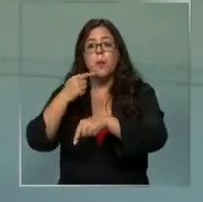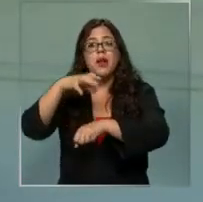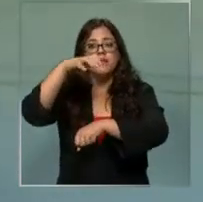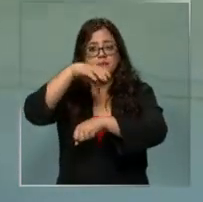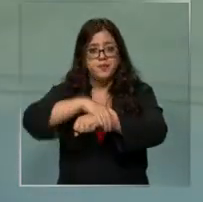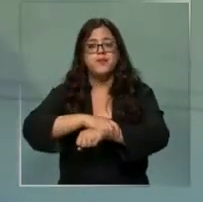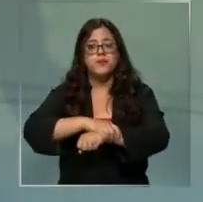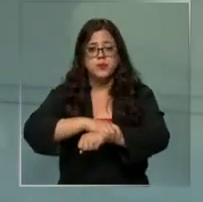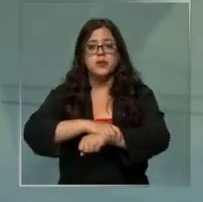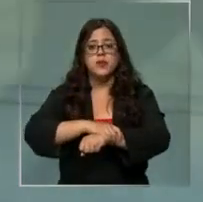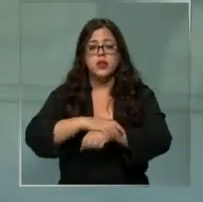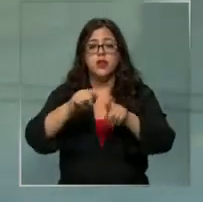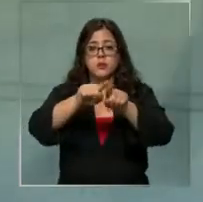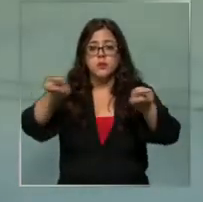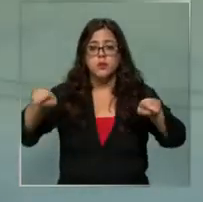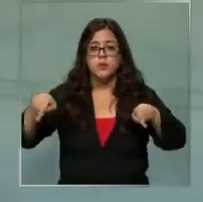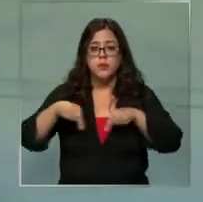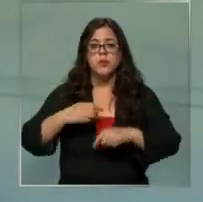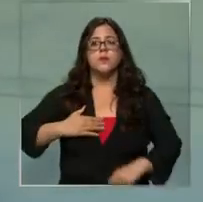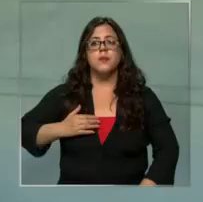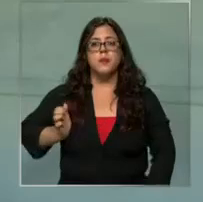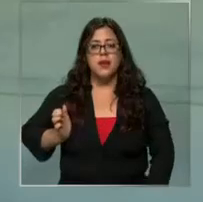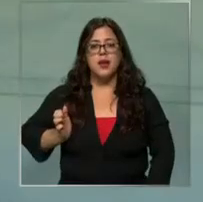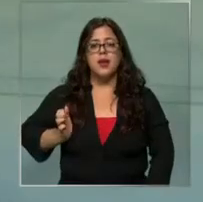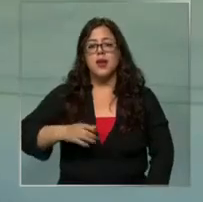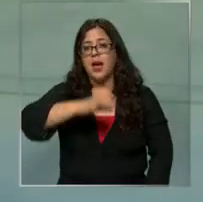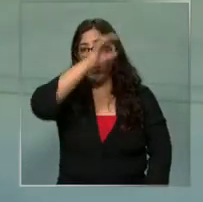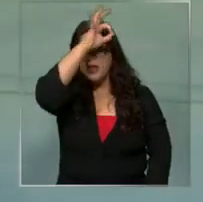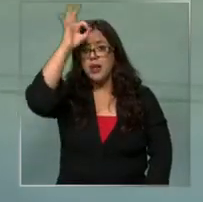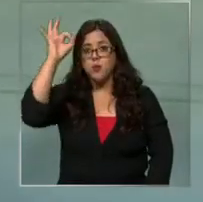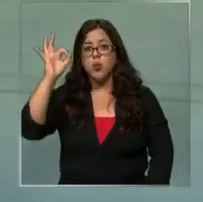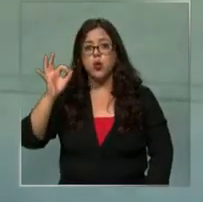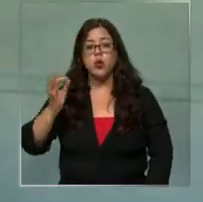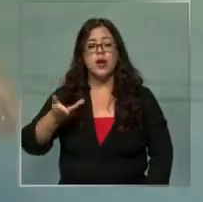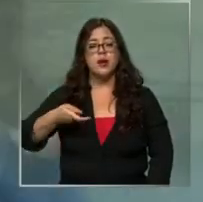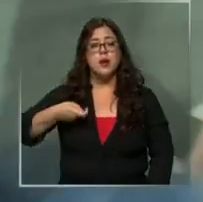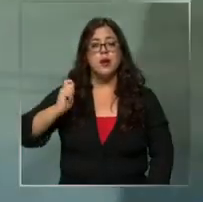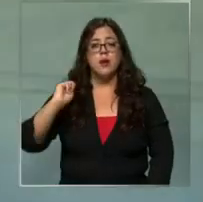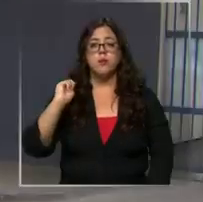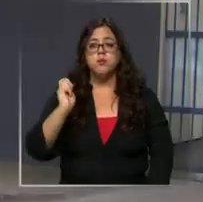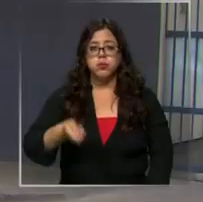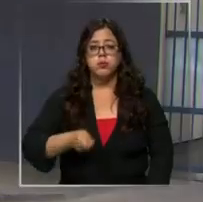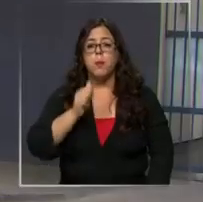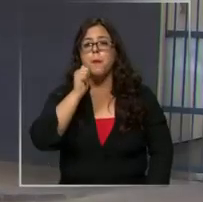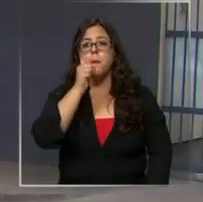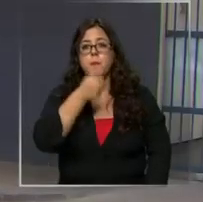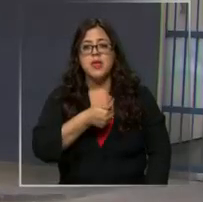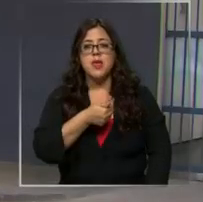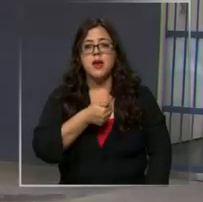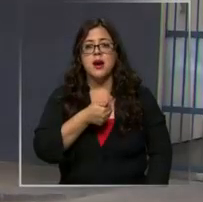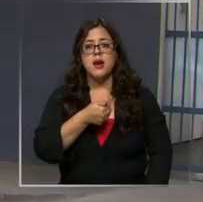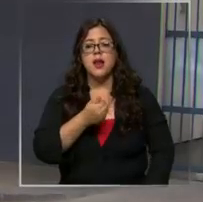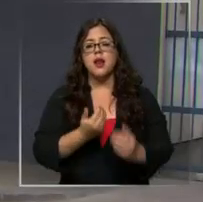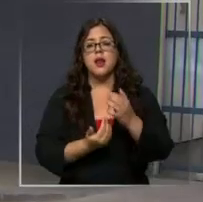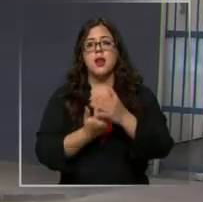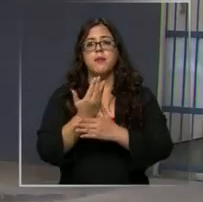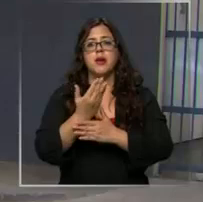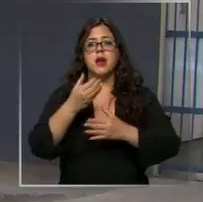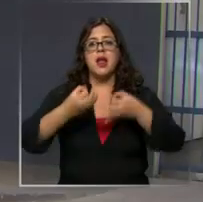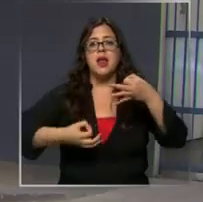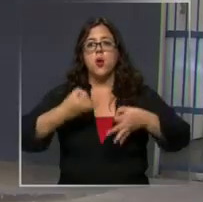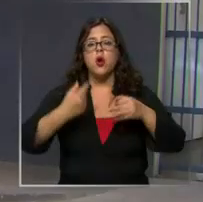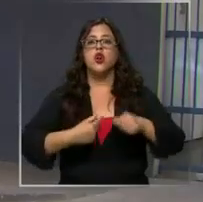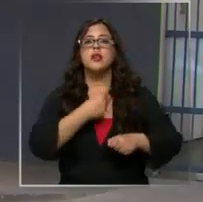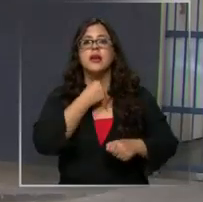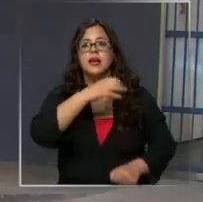Martín Pradenas en un cuartel de la Policía de Investigaciones en Temuco. Su formalización, me digo, será mañana en el bloque de la mañana en el juzgado de